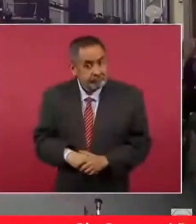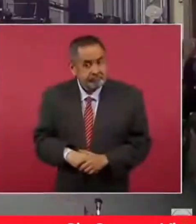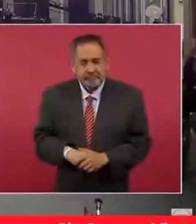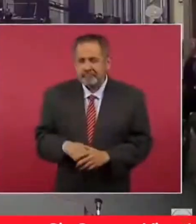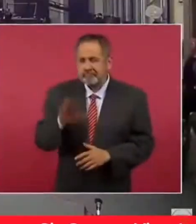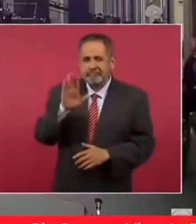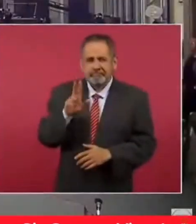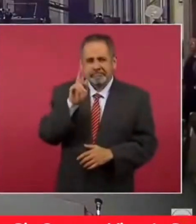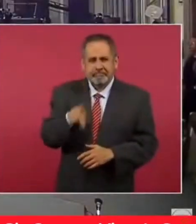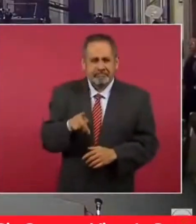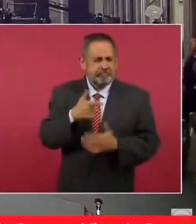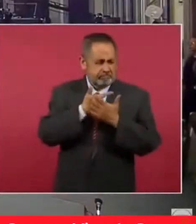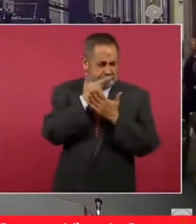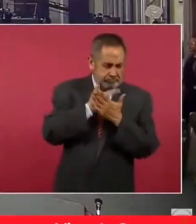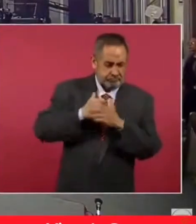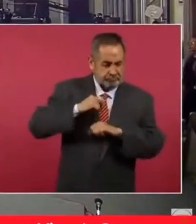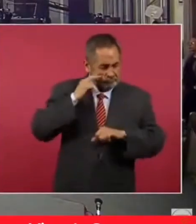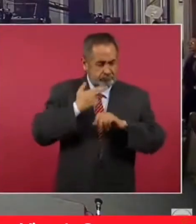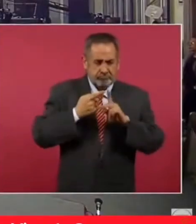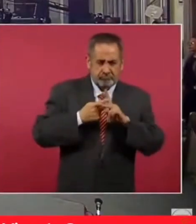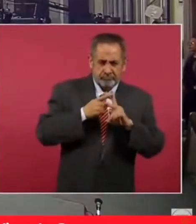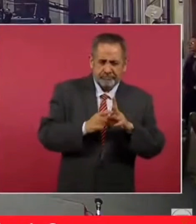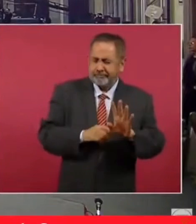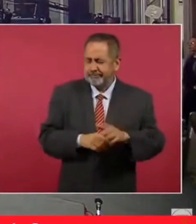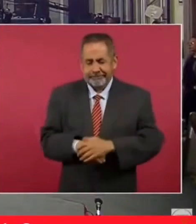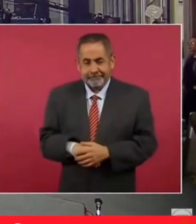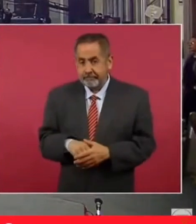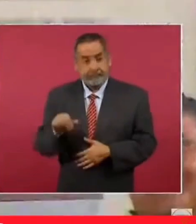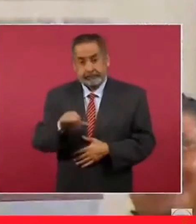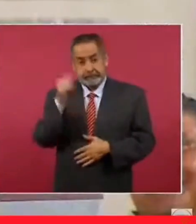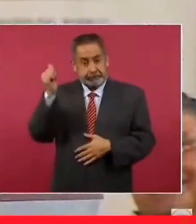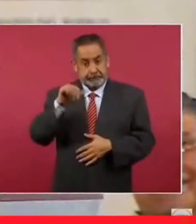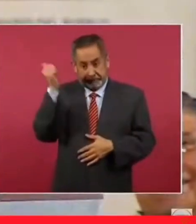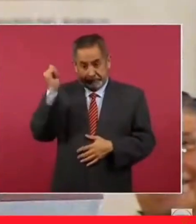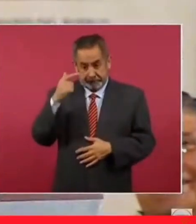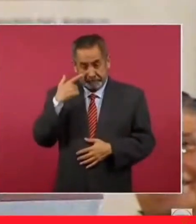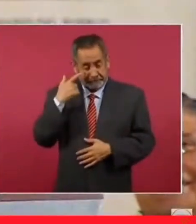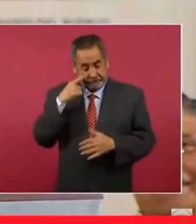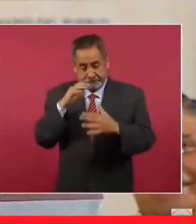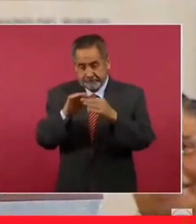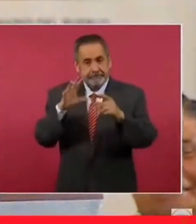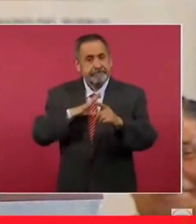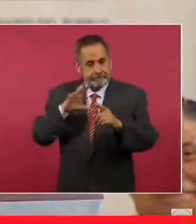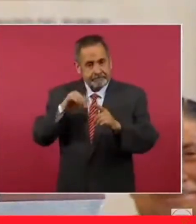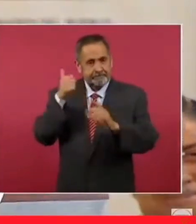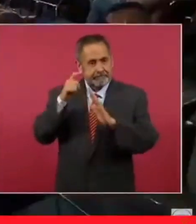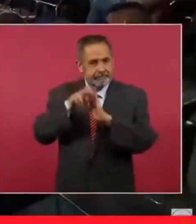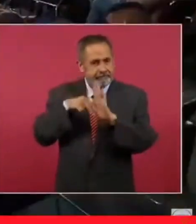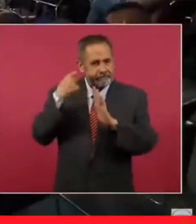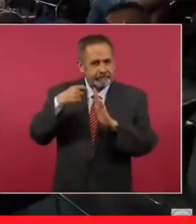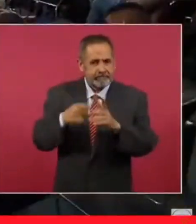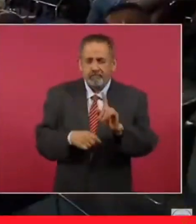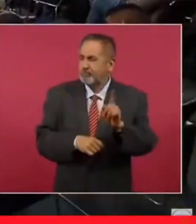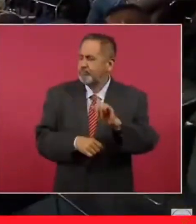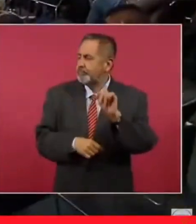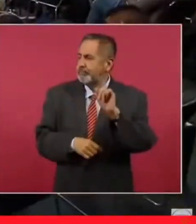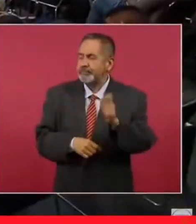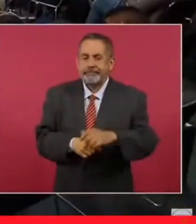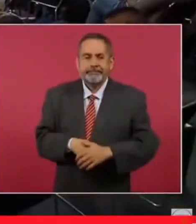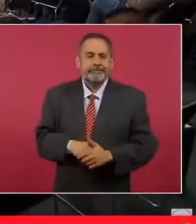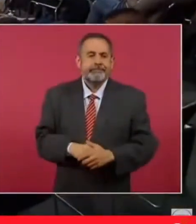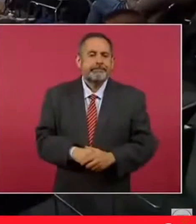parece estadista, ya van a ver el otro, o sea, no, no, no,